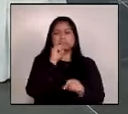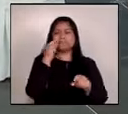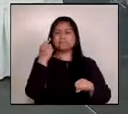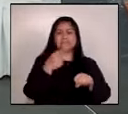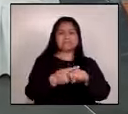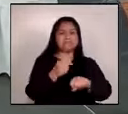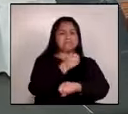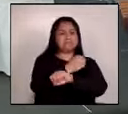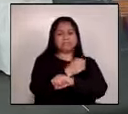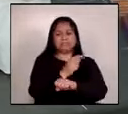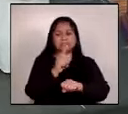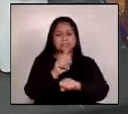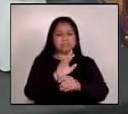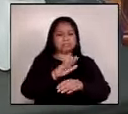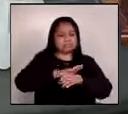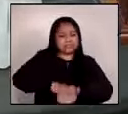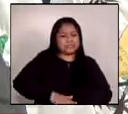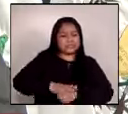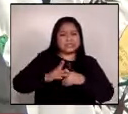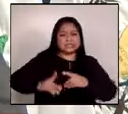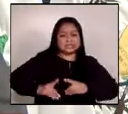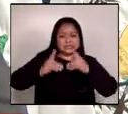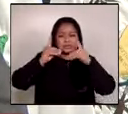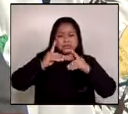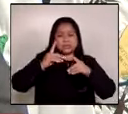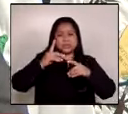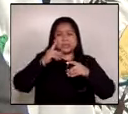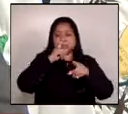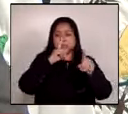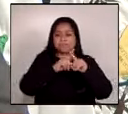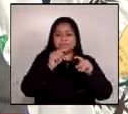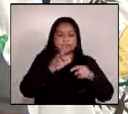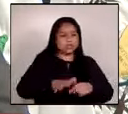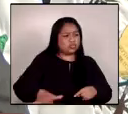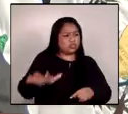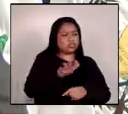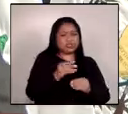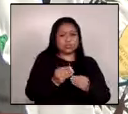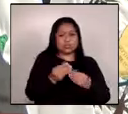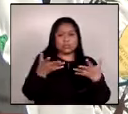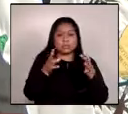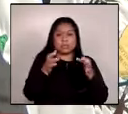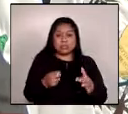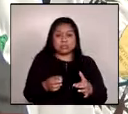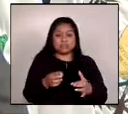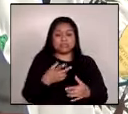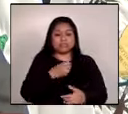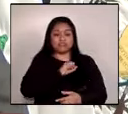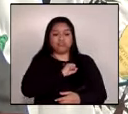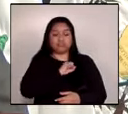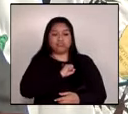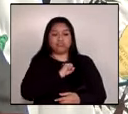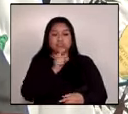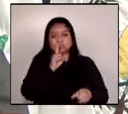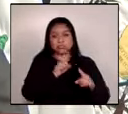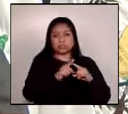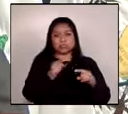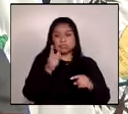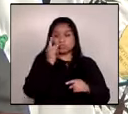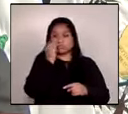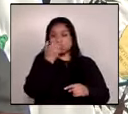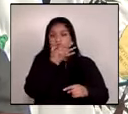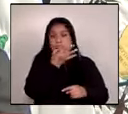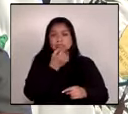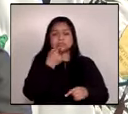el desarrollo y que han mantenido a tantos y a tantas de nuestros hermanas y hermanos en